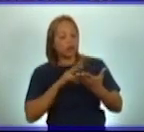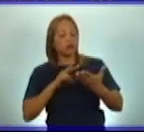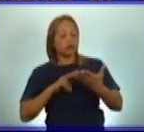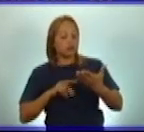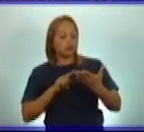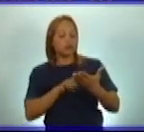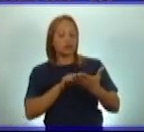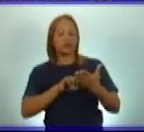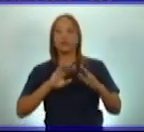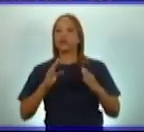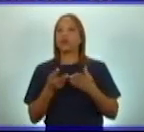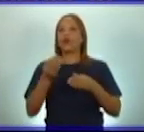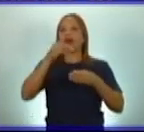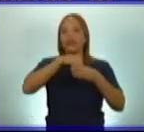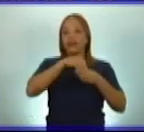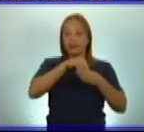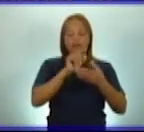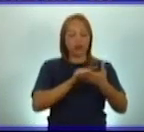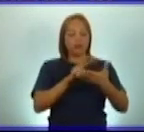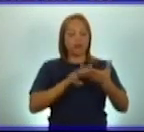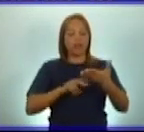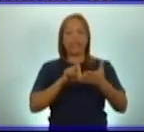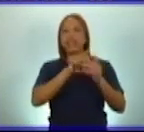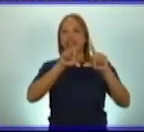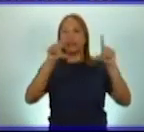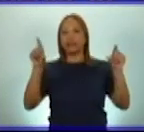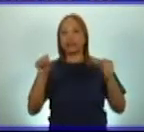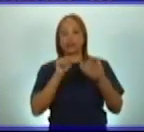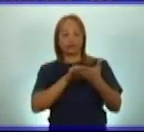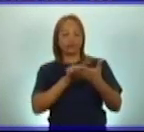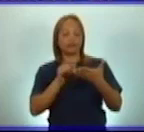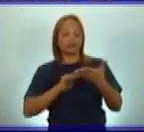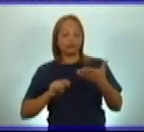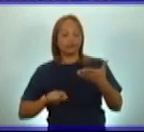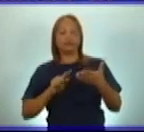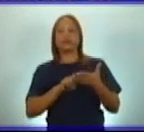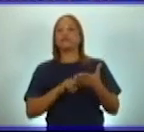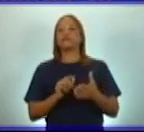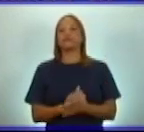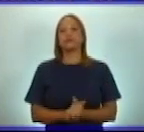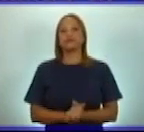para darle lectura.